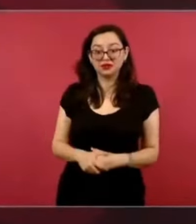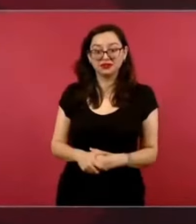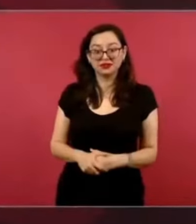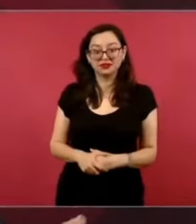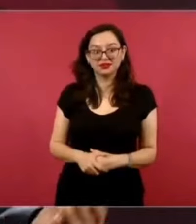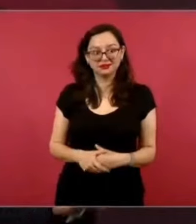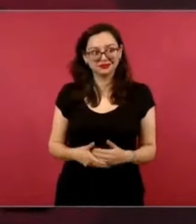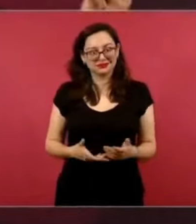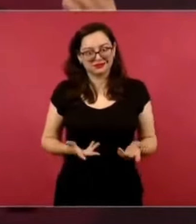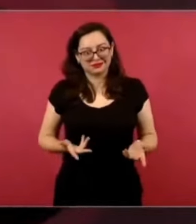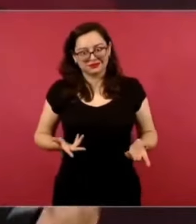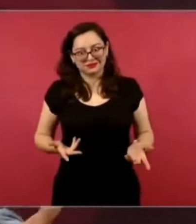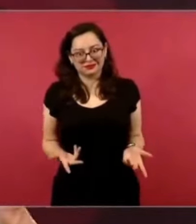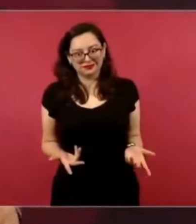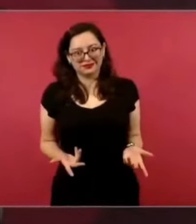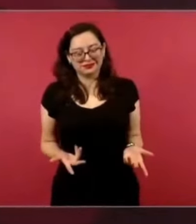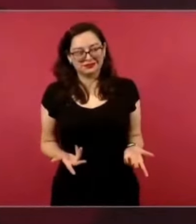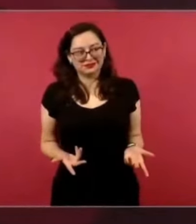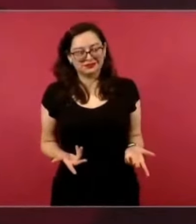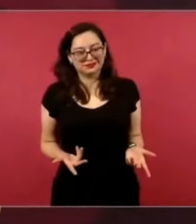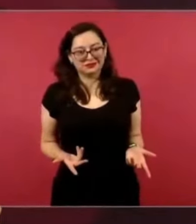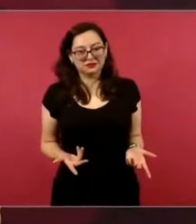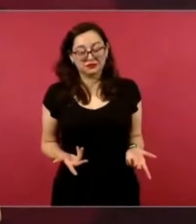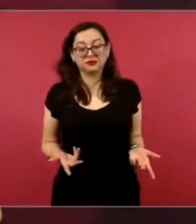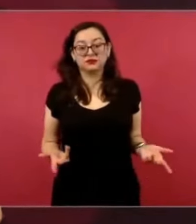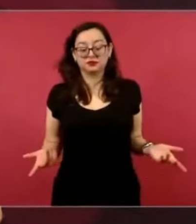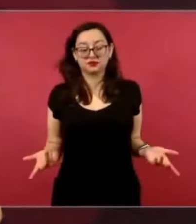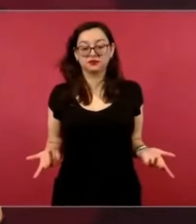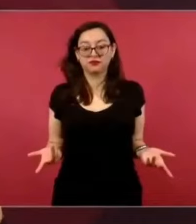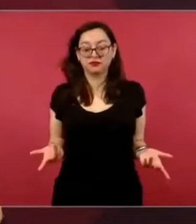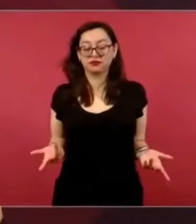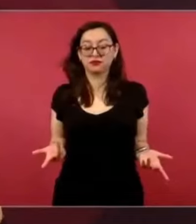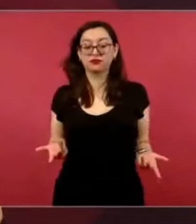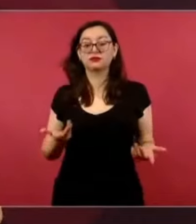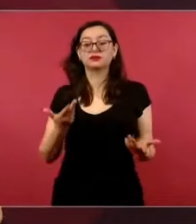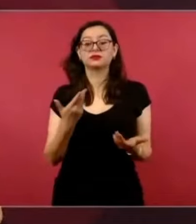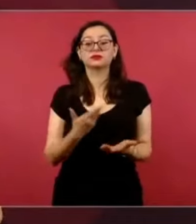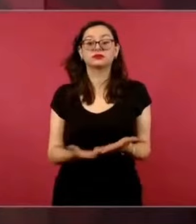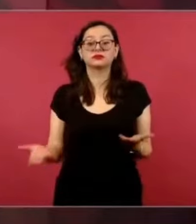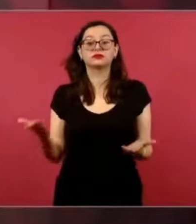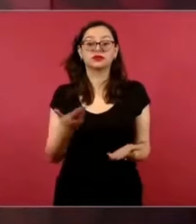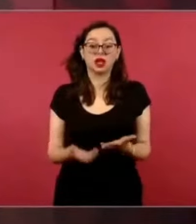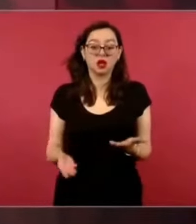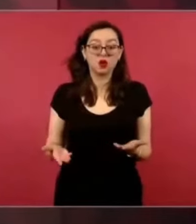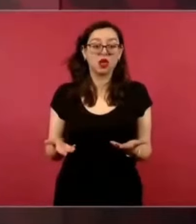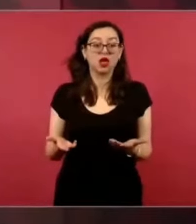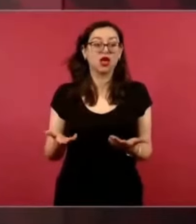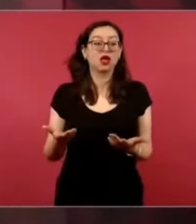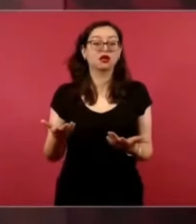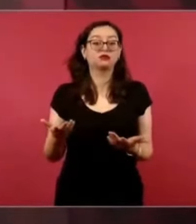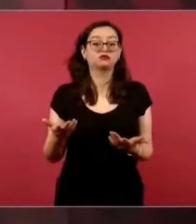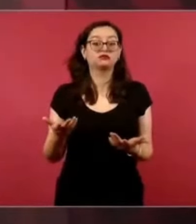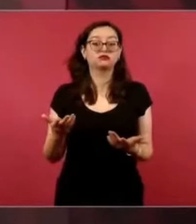la suerte, ojalá, y nos siga favoreciendo la suerte,